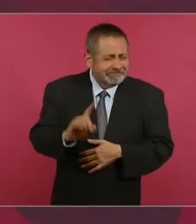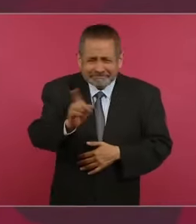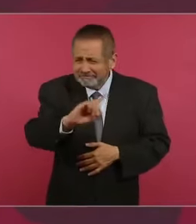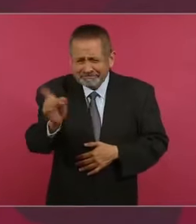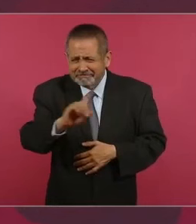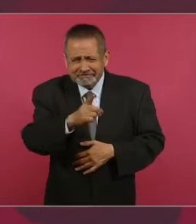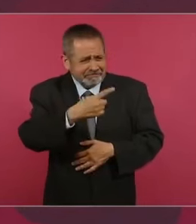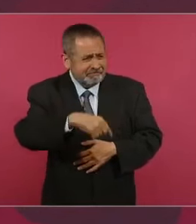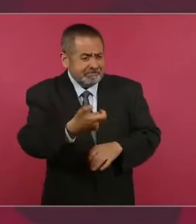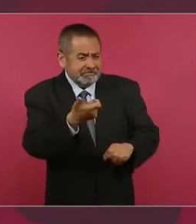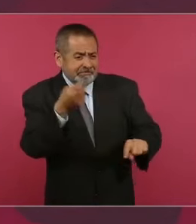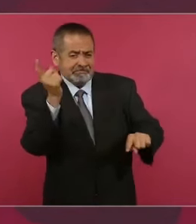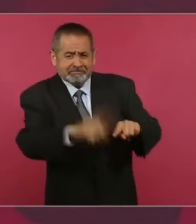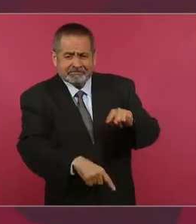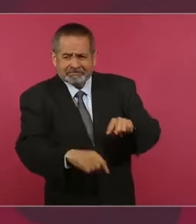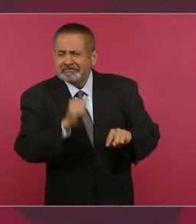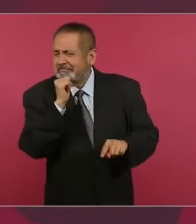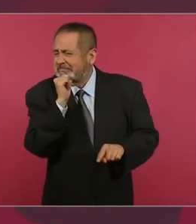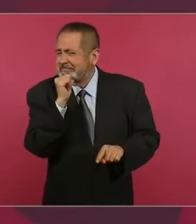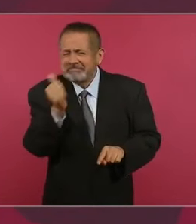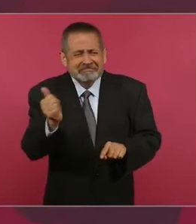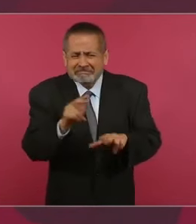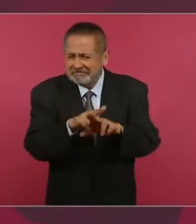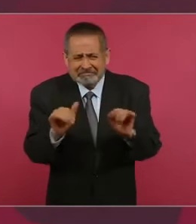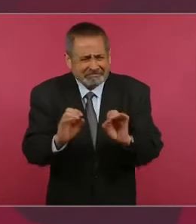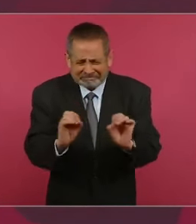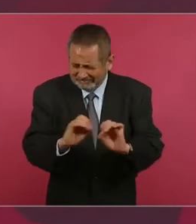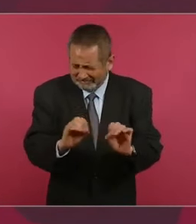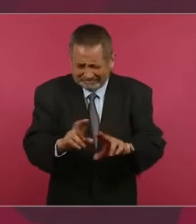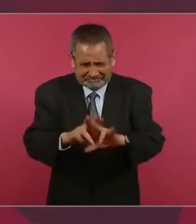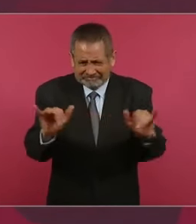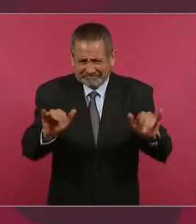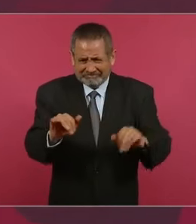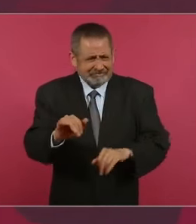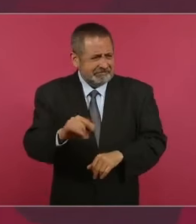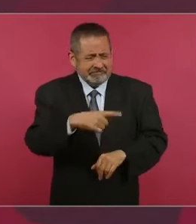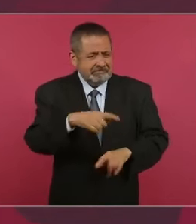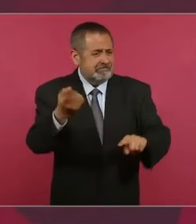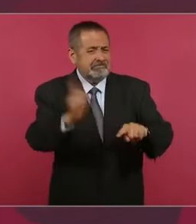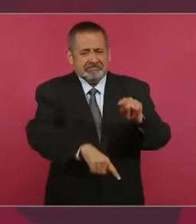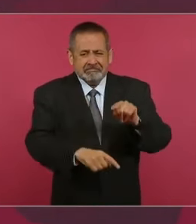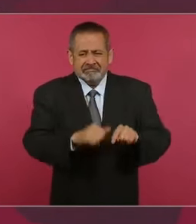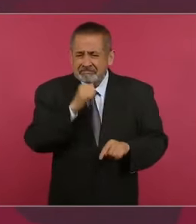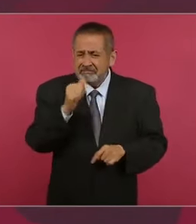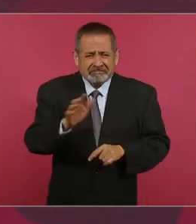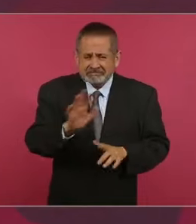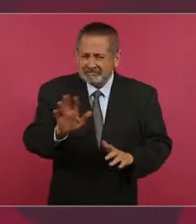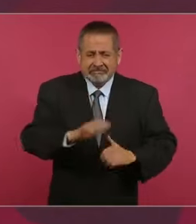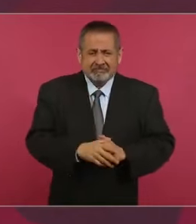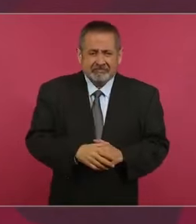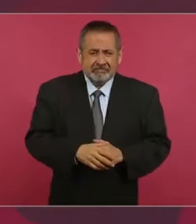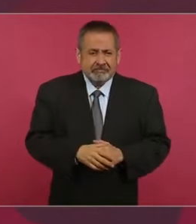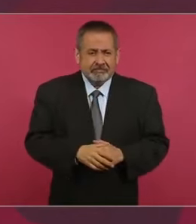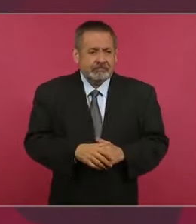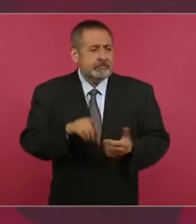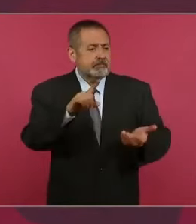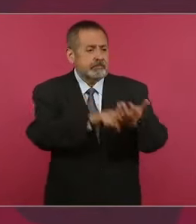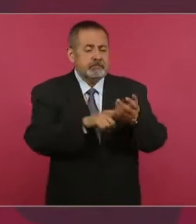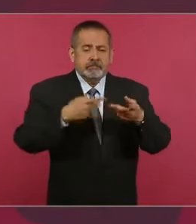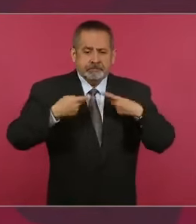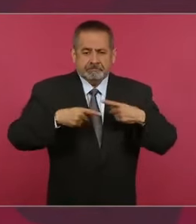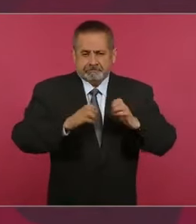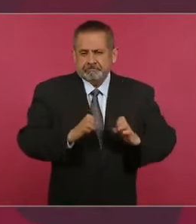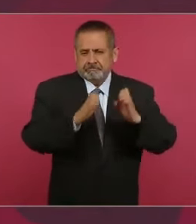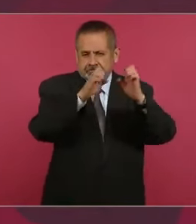a ninguno, a ningún trabajador del Poder Judicial.